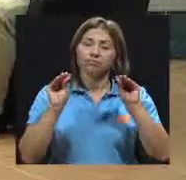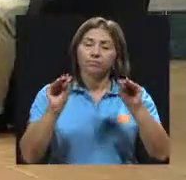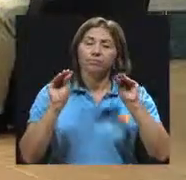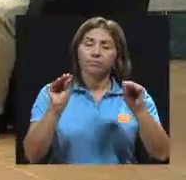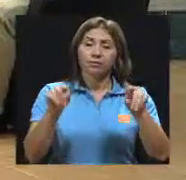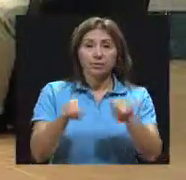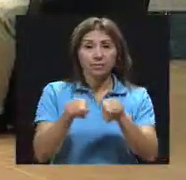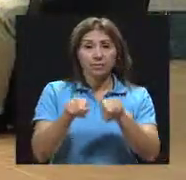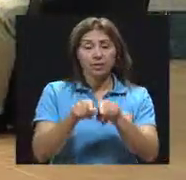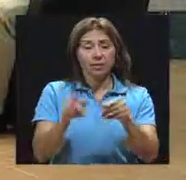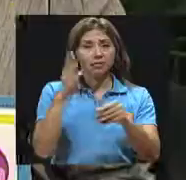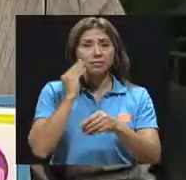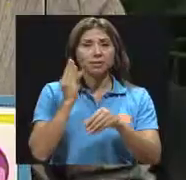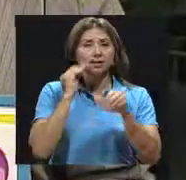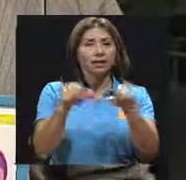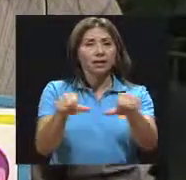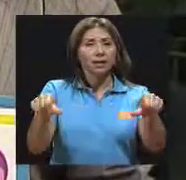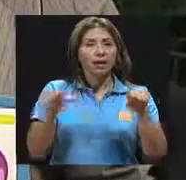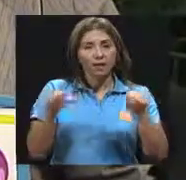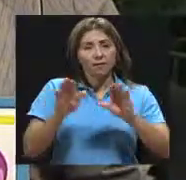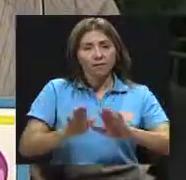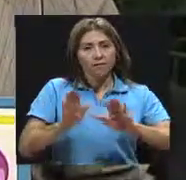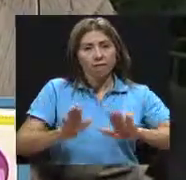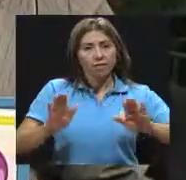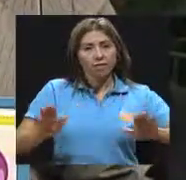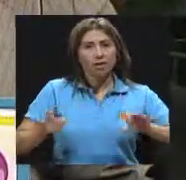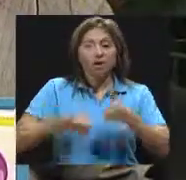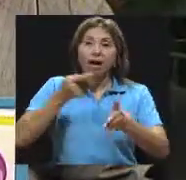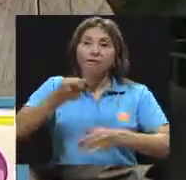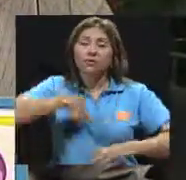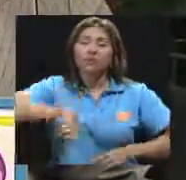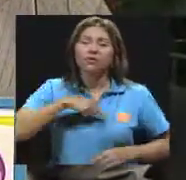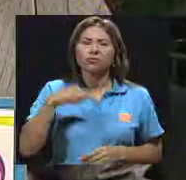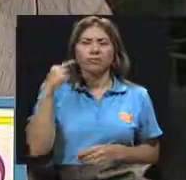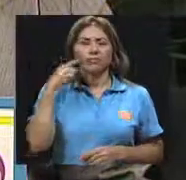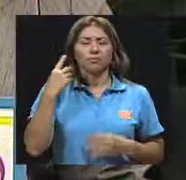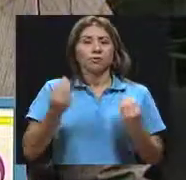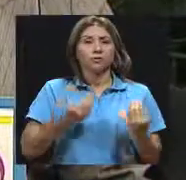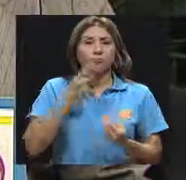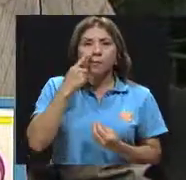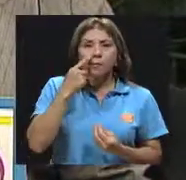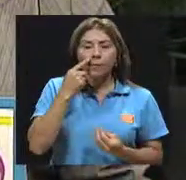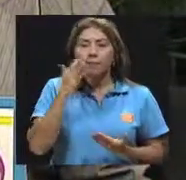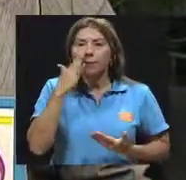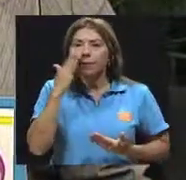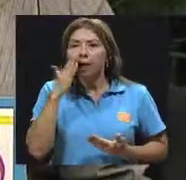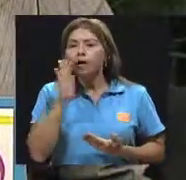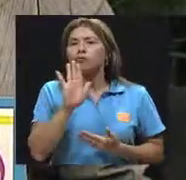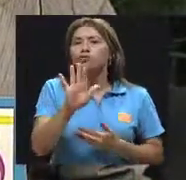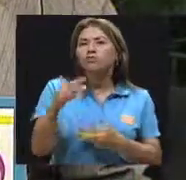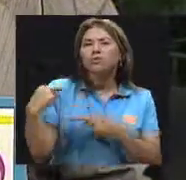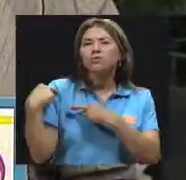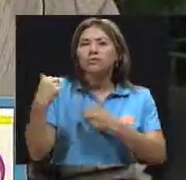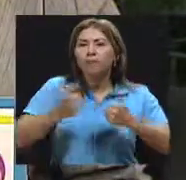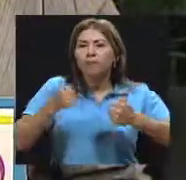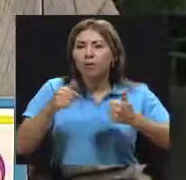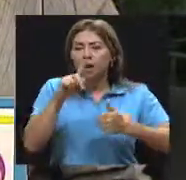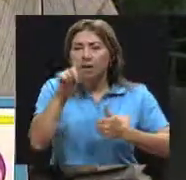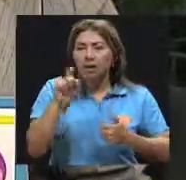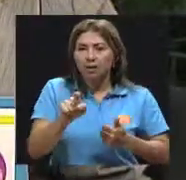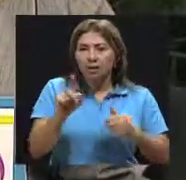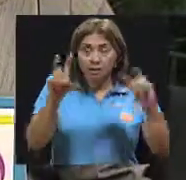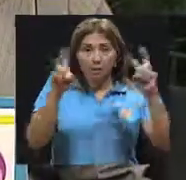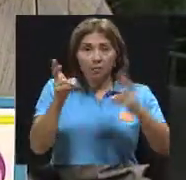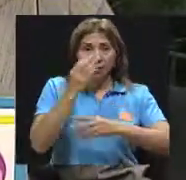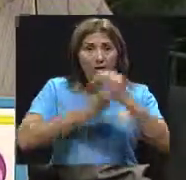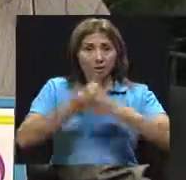área infantil, ¿verdad? Porque muchas veces nos preguntamos cuál será la responsabilidad de papá, de mamá también en este tema de la alimentación. Como